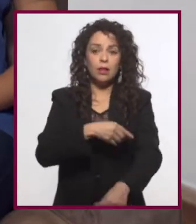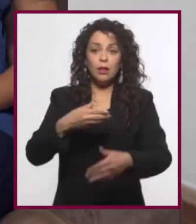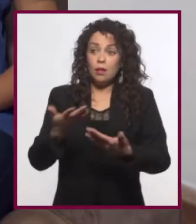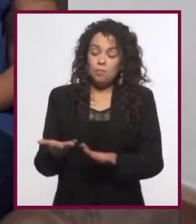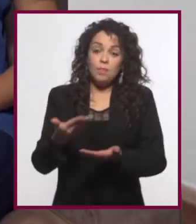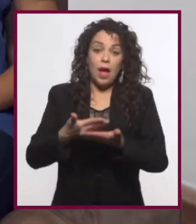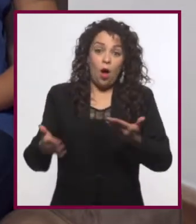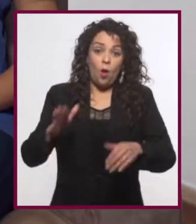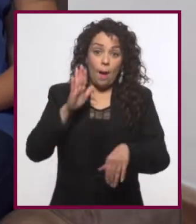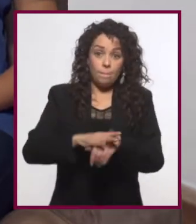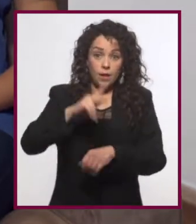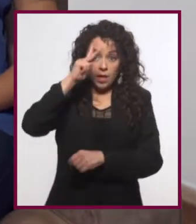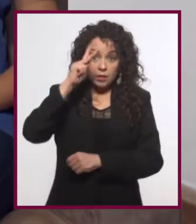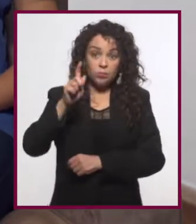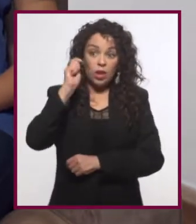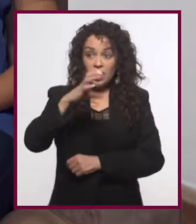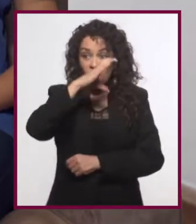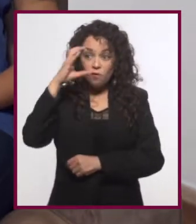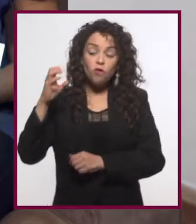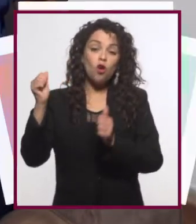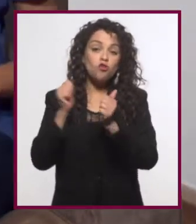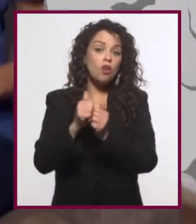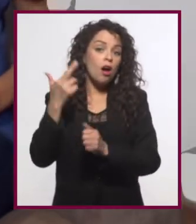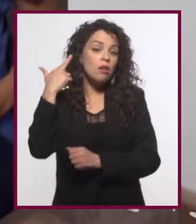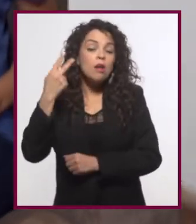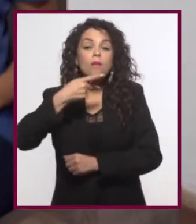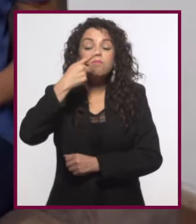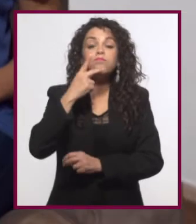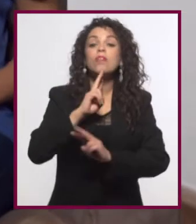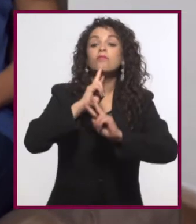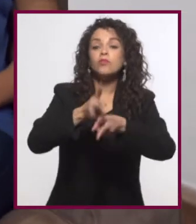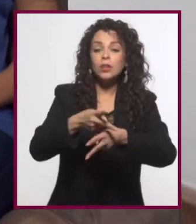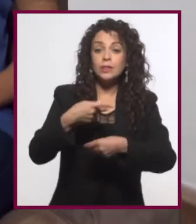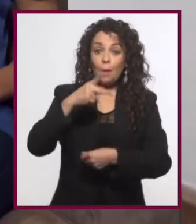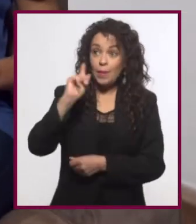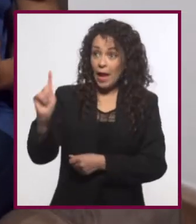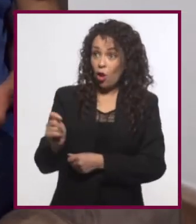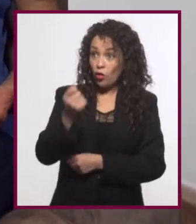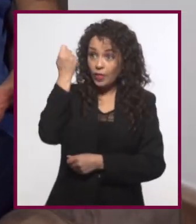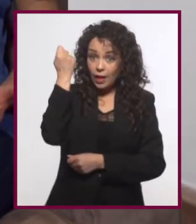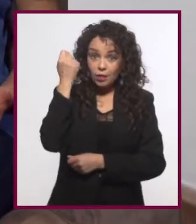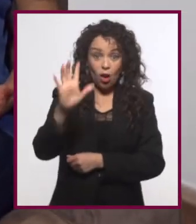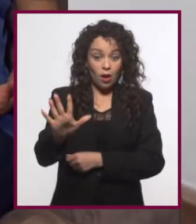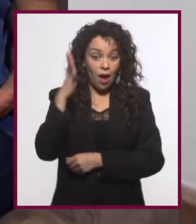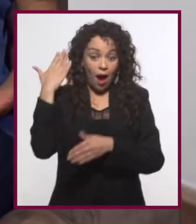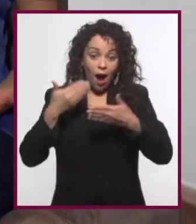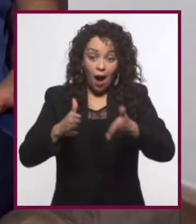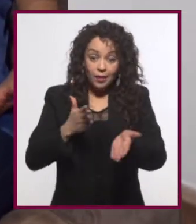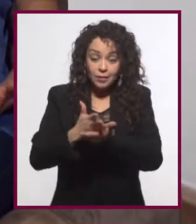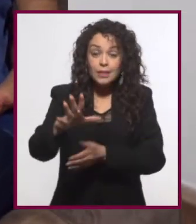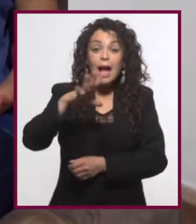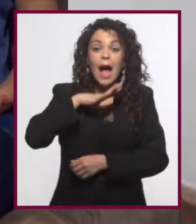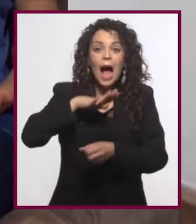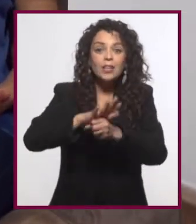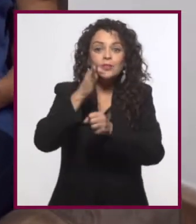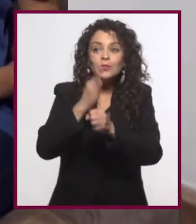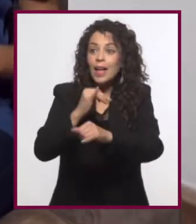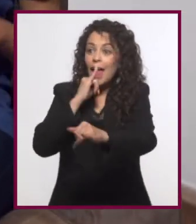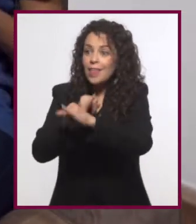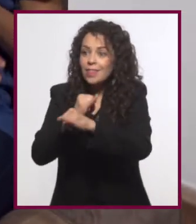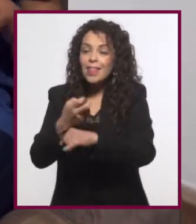como audios o fotografías. Y con el avance de la tecnología, la velocidad y accesibilidad de Internet.